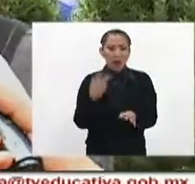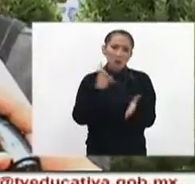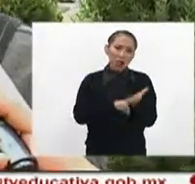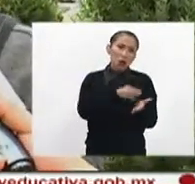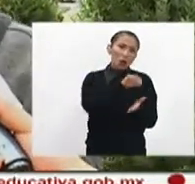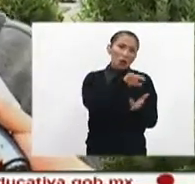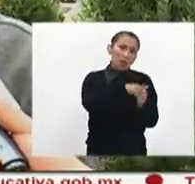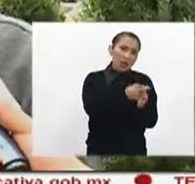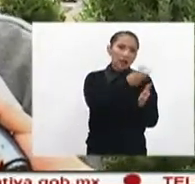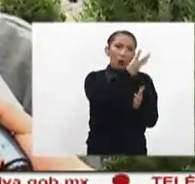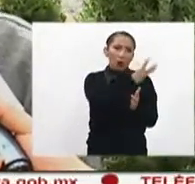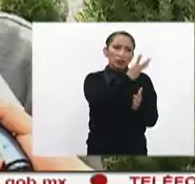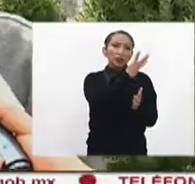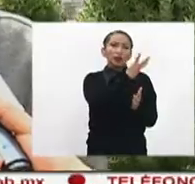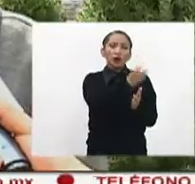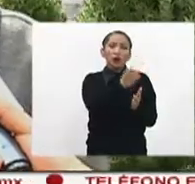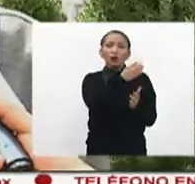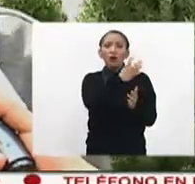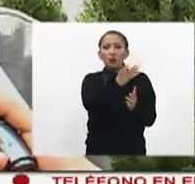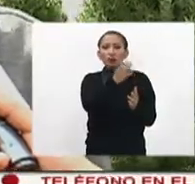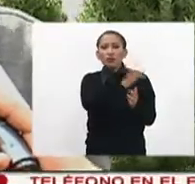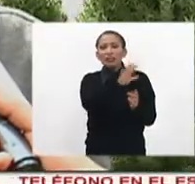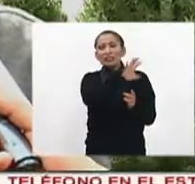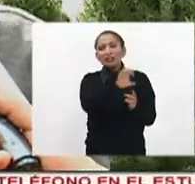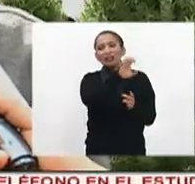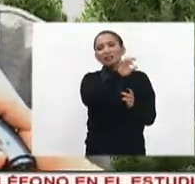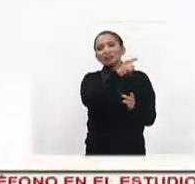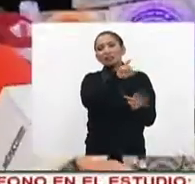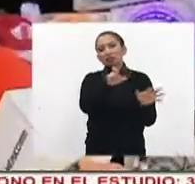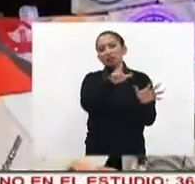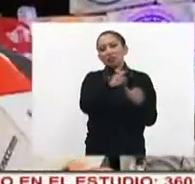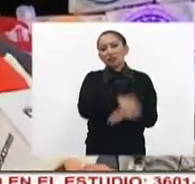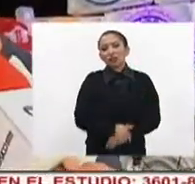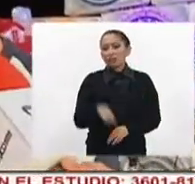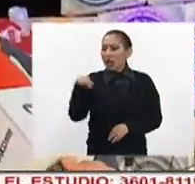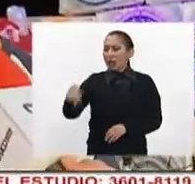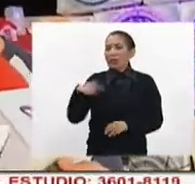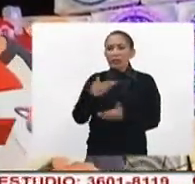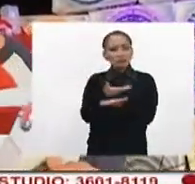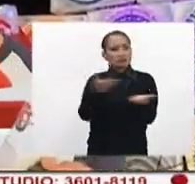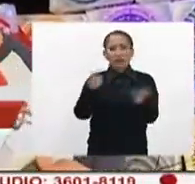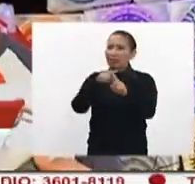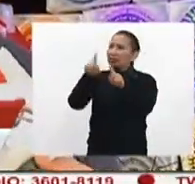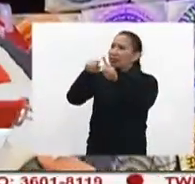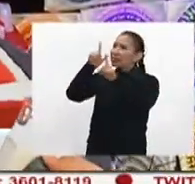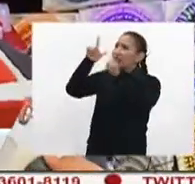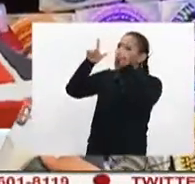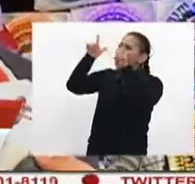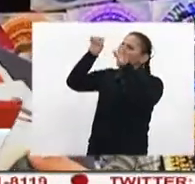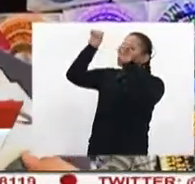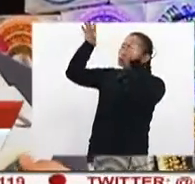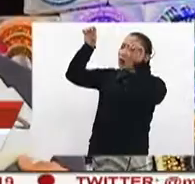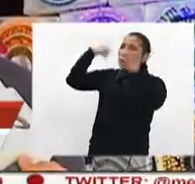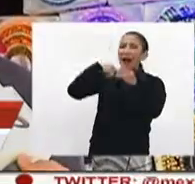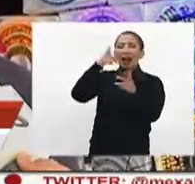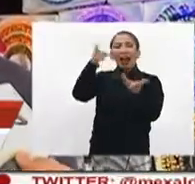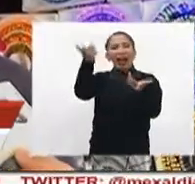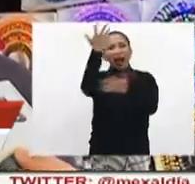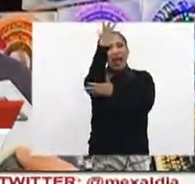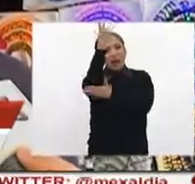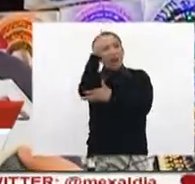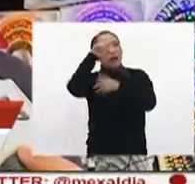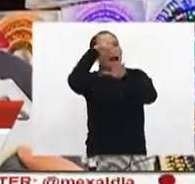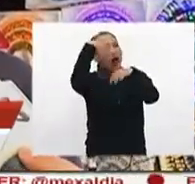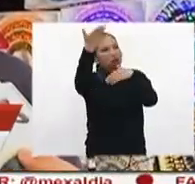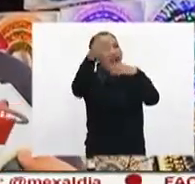desde cuatro, cuatro y medio, cinco y medio, seis, siete. Aquí estamos ofreciendo una variedad de luces para el árbol, para las